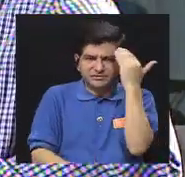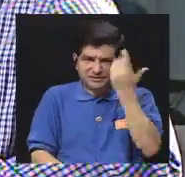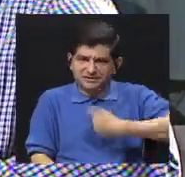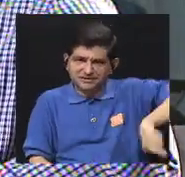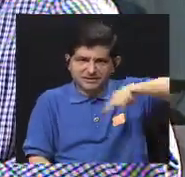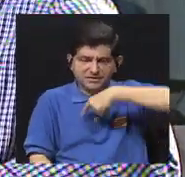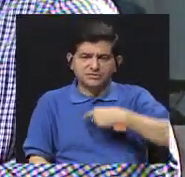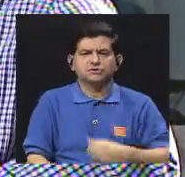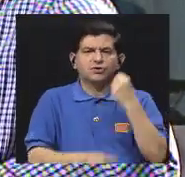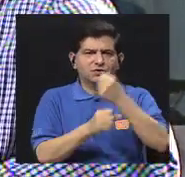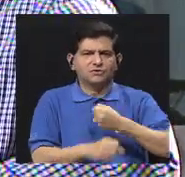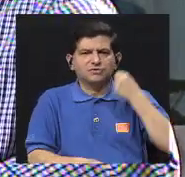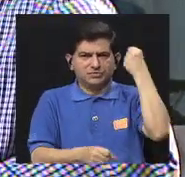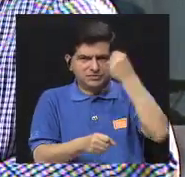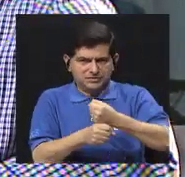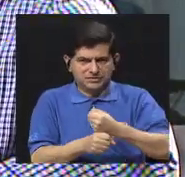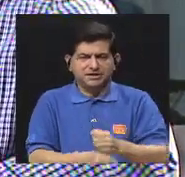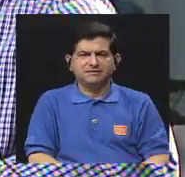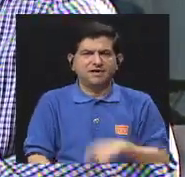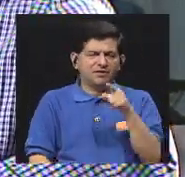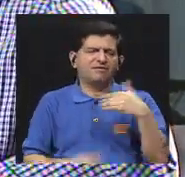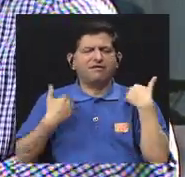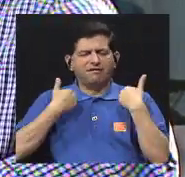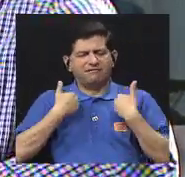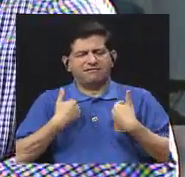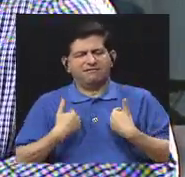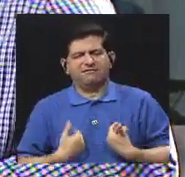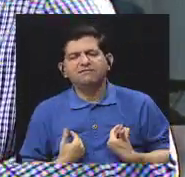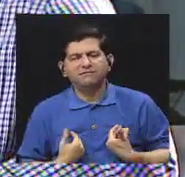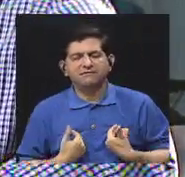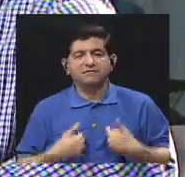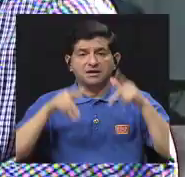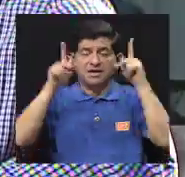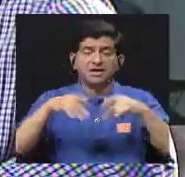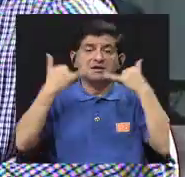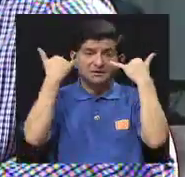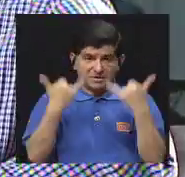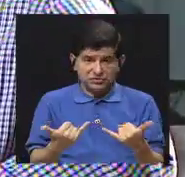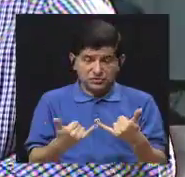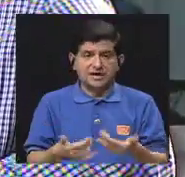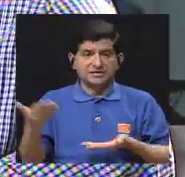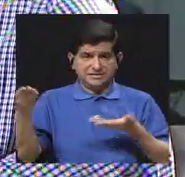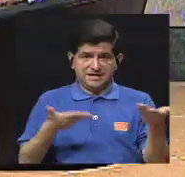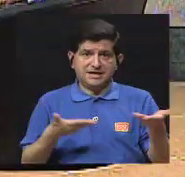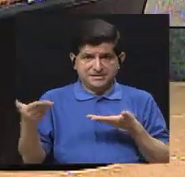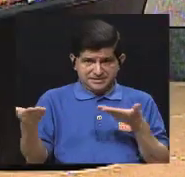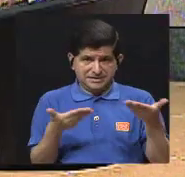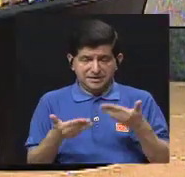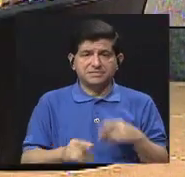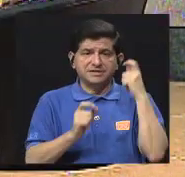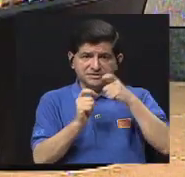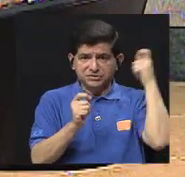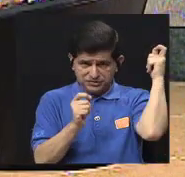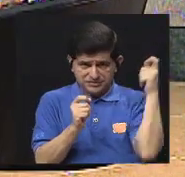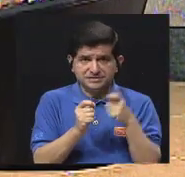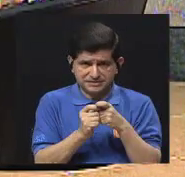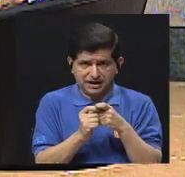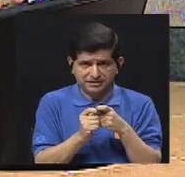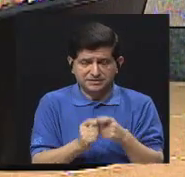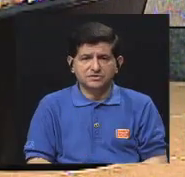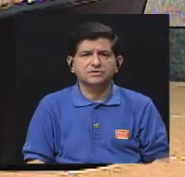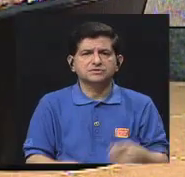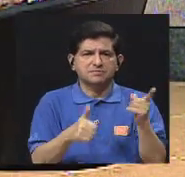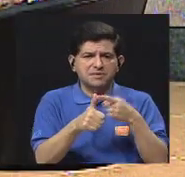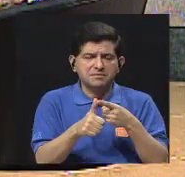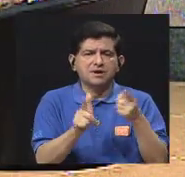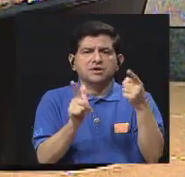que es un trabajo sumamente cansado y los que hemos pasado por servicios propiamente de